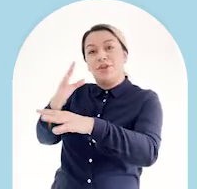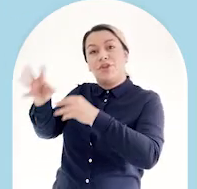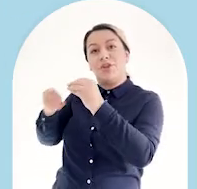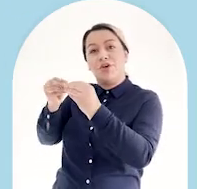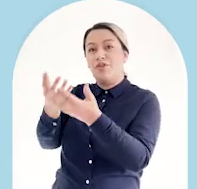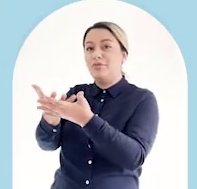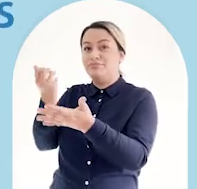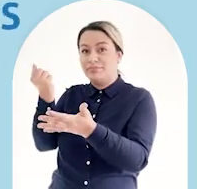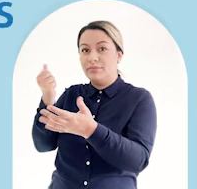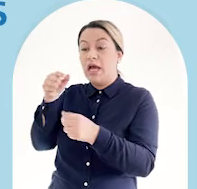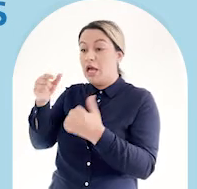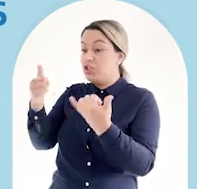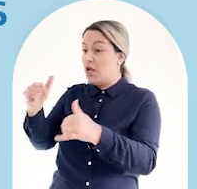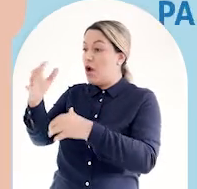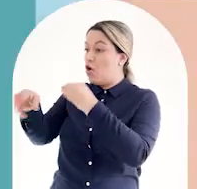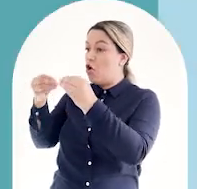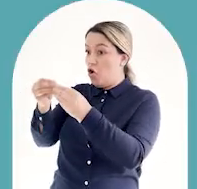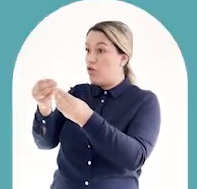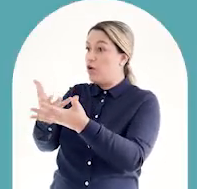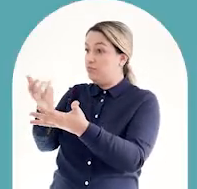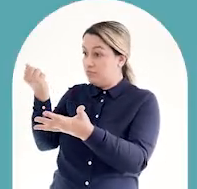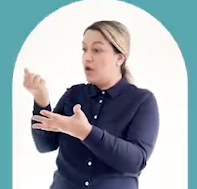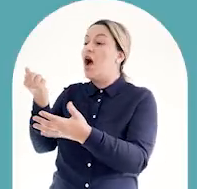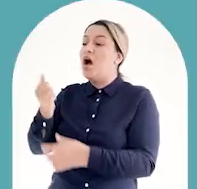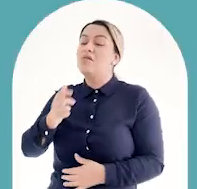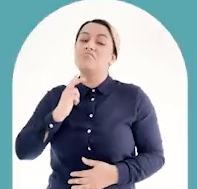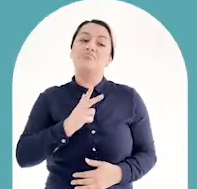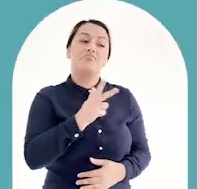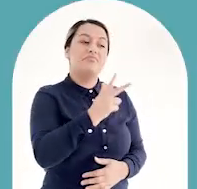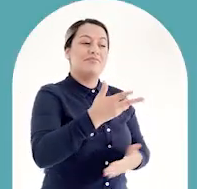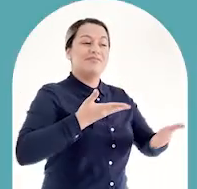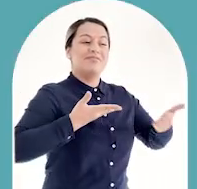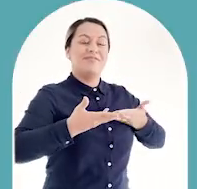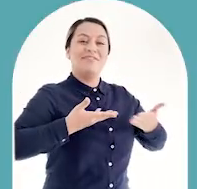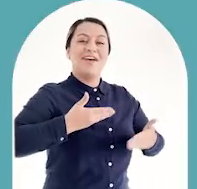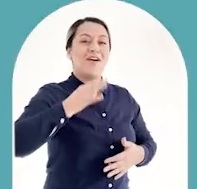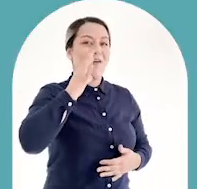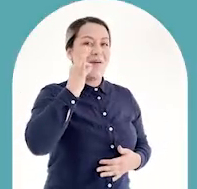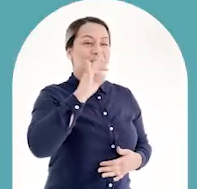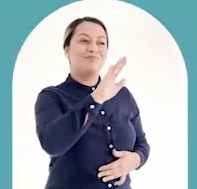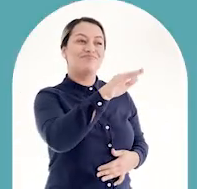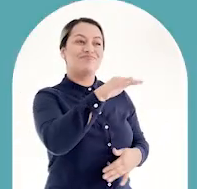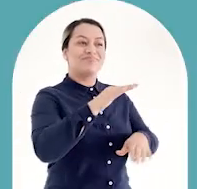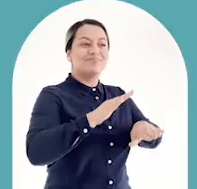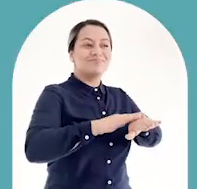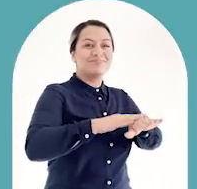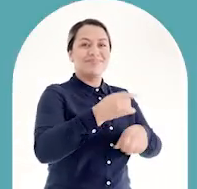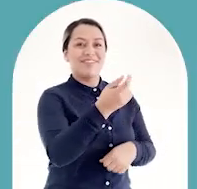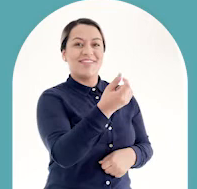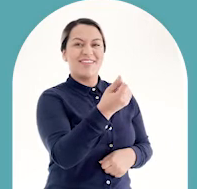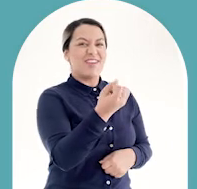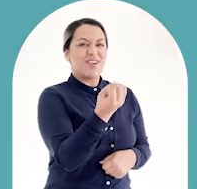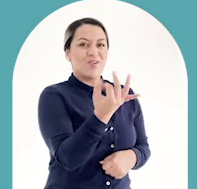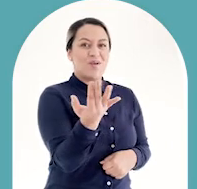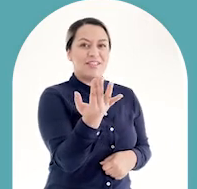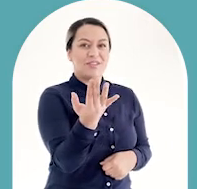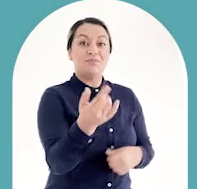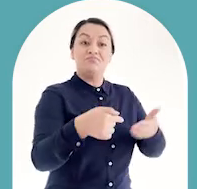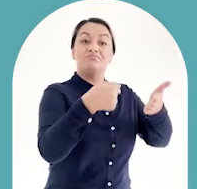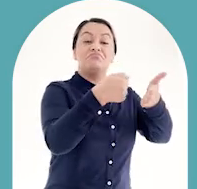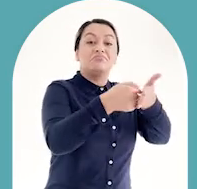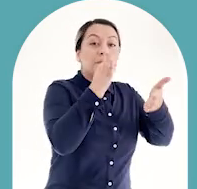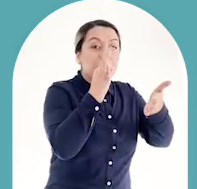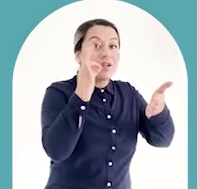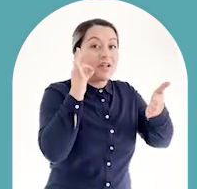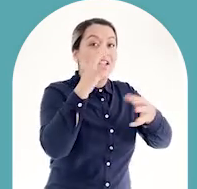pide un código para retiros. Con ese código, va a la tienda de Don Jacinto. Le dice cuánto quiere retirar, digita